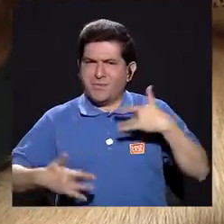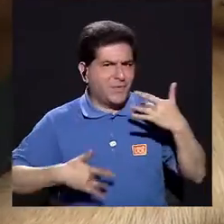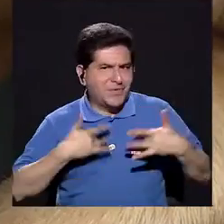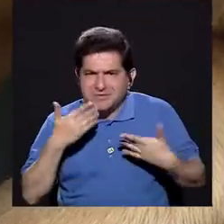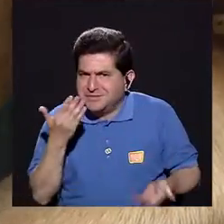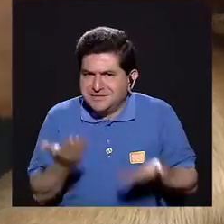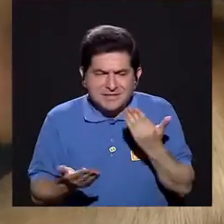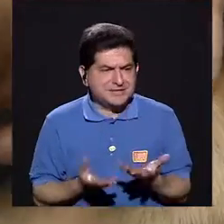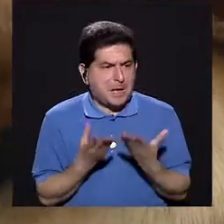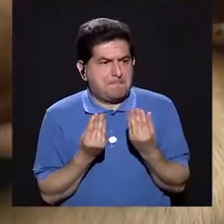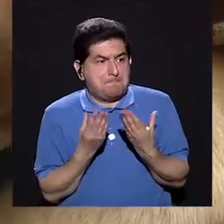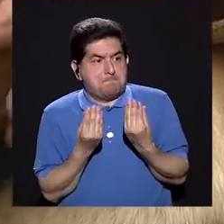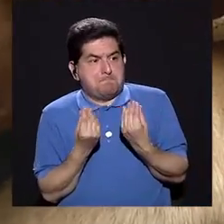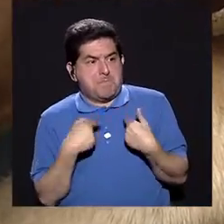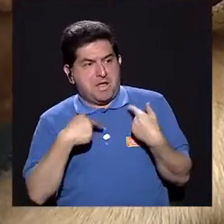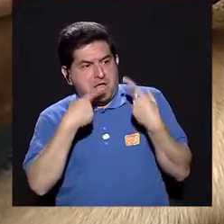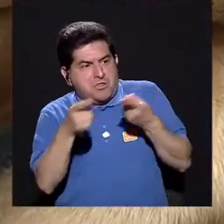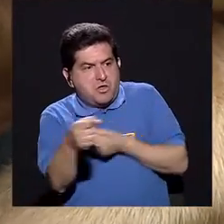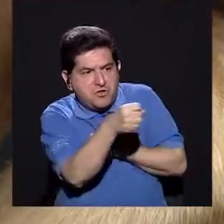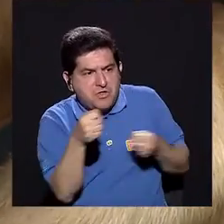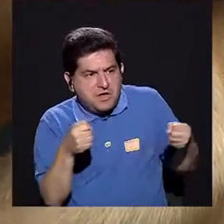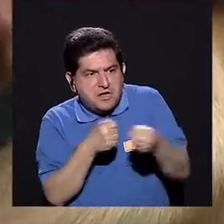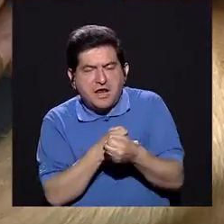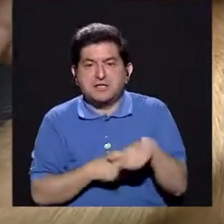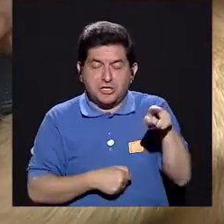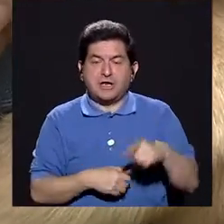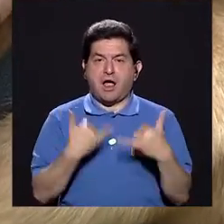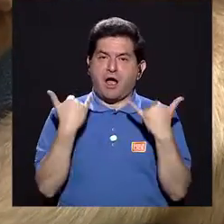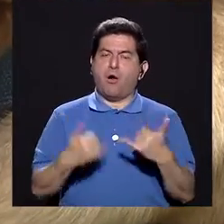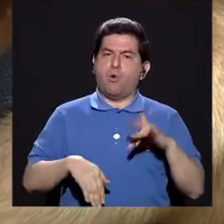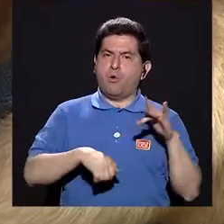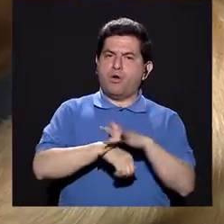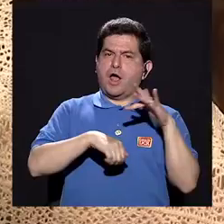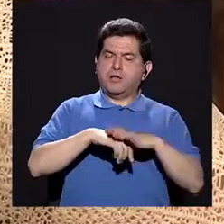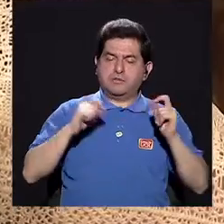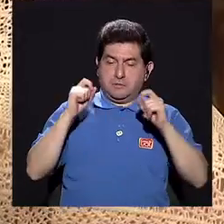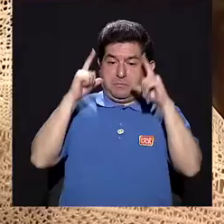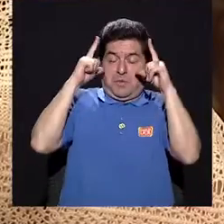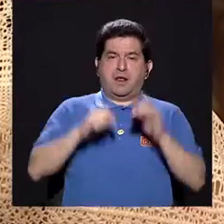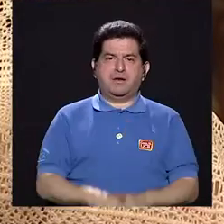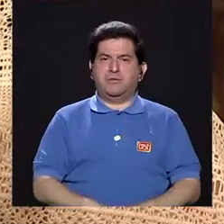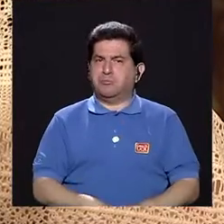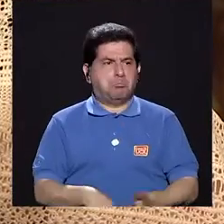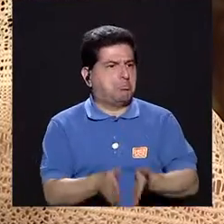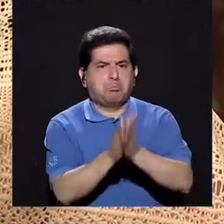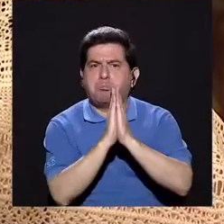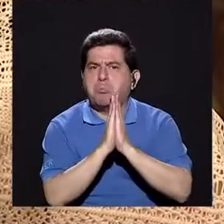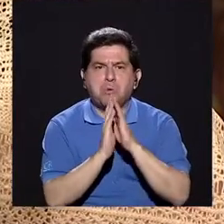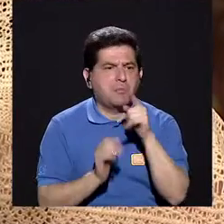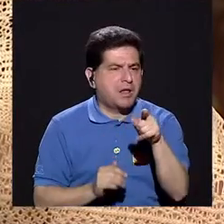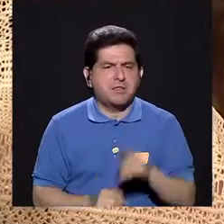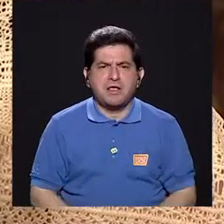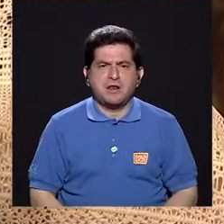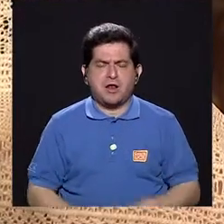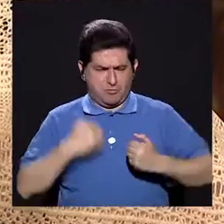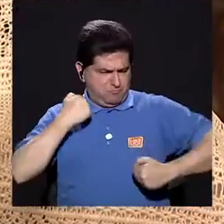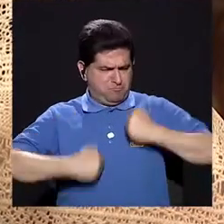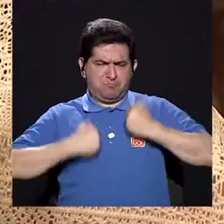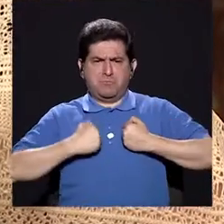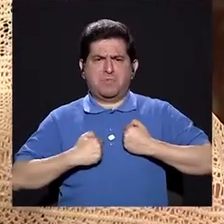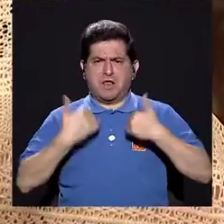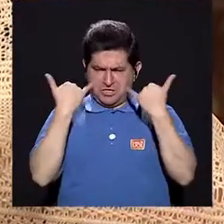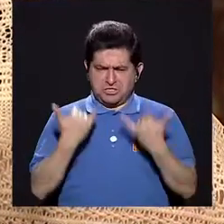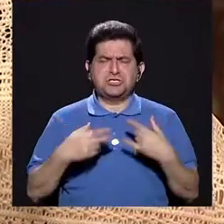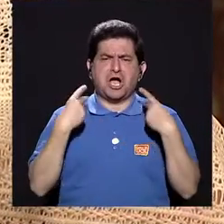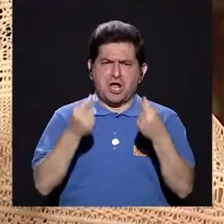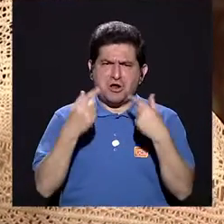temor de llegar a la sala de terapia, se levanta temprano, no hay que pedirle que se bañe,